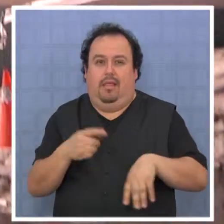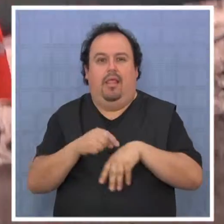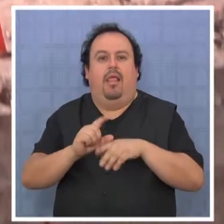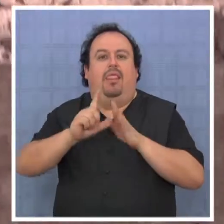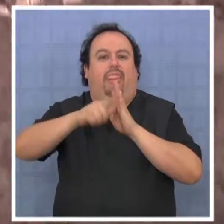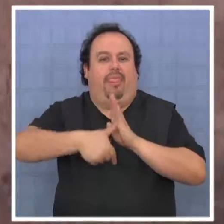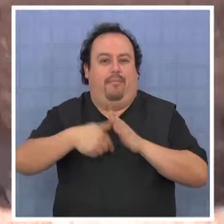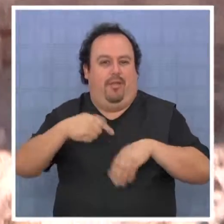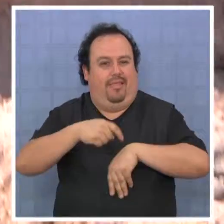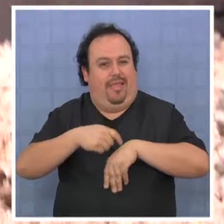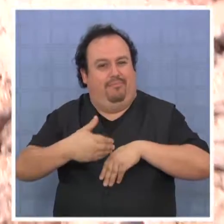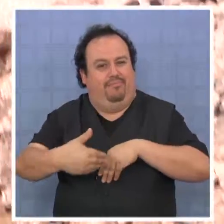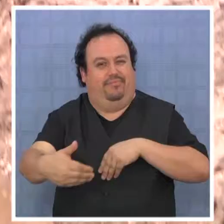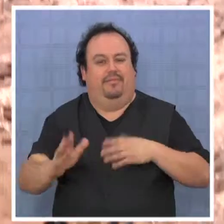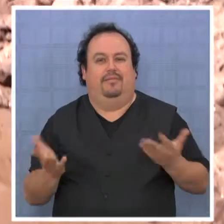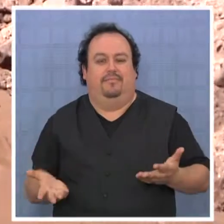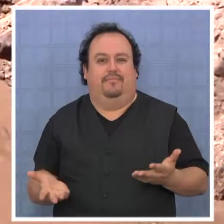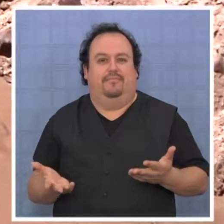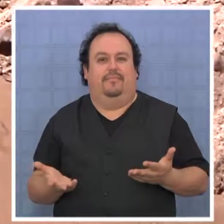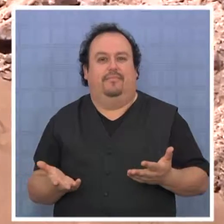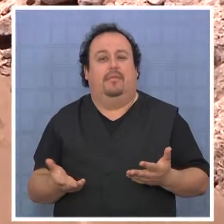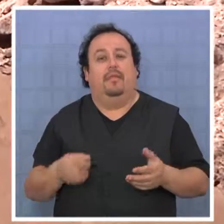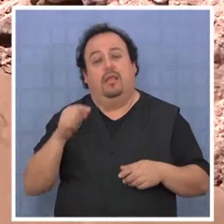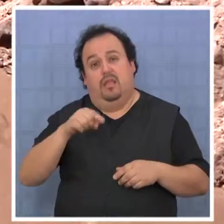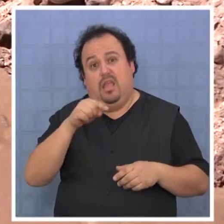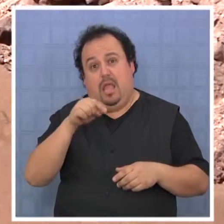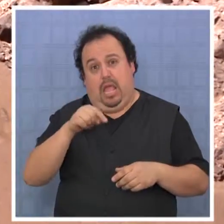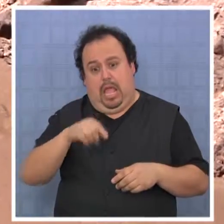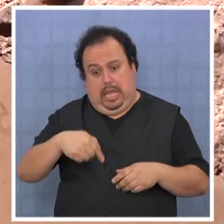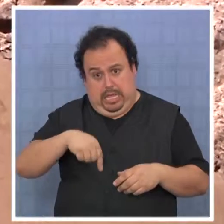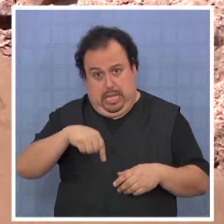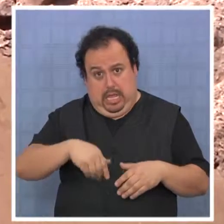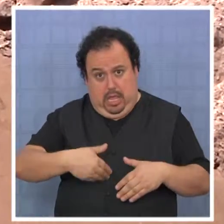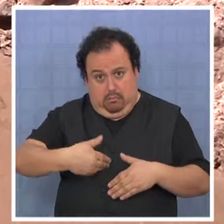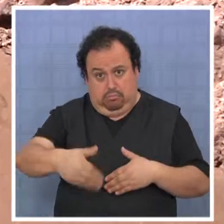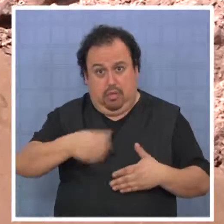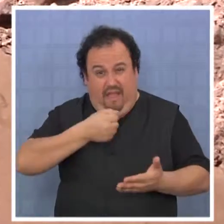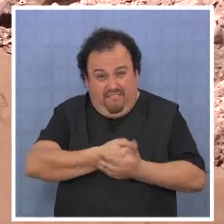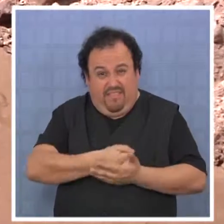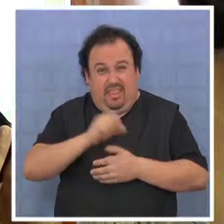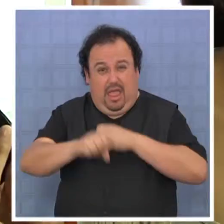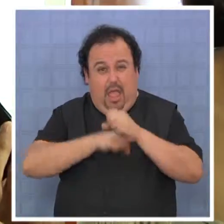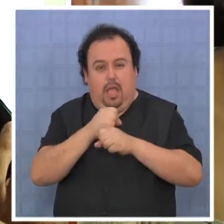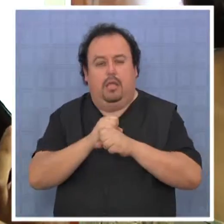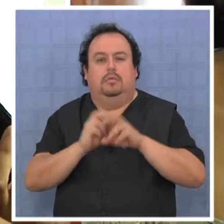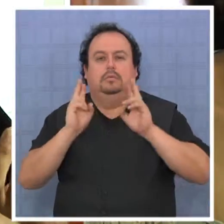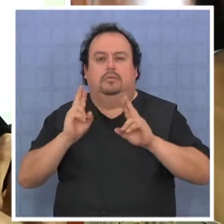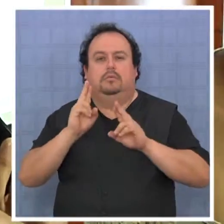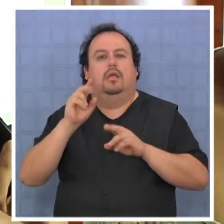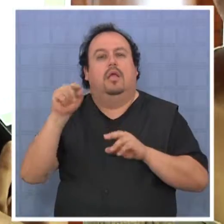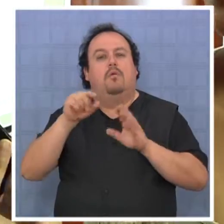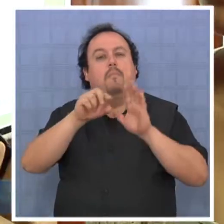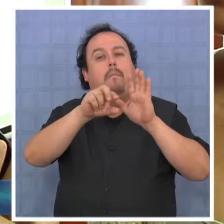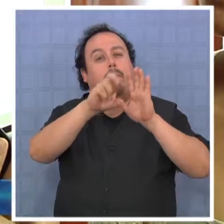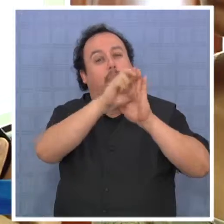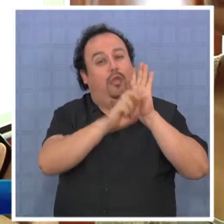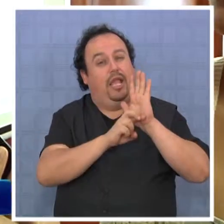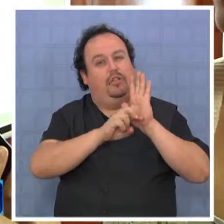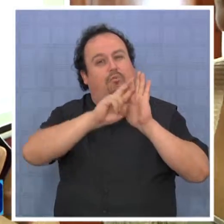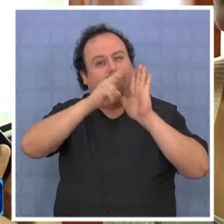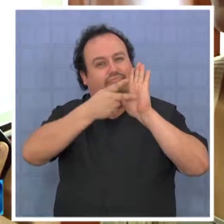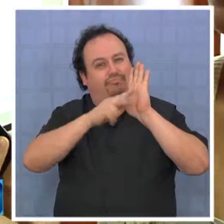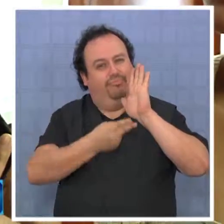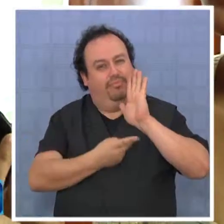hubo que hacer ahí unas fundaciones o cálculos adicionales. De aquí a fin de año nosotros esperamos traer la modificación del